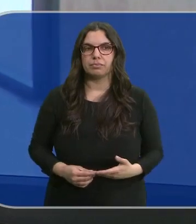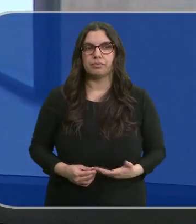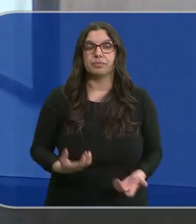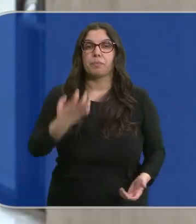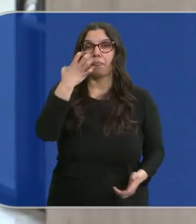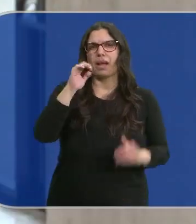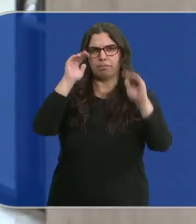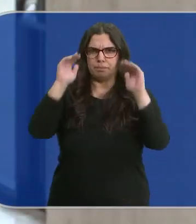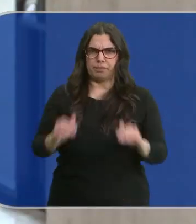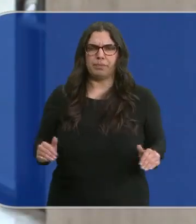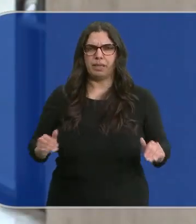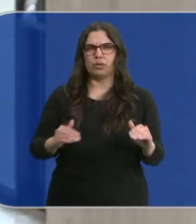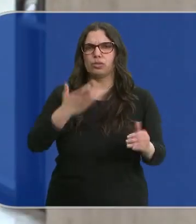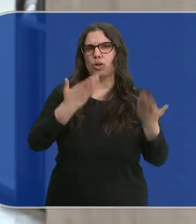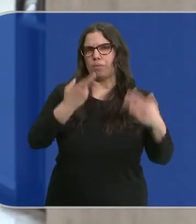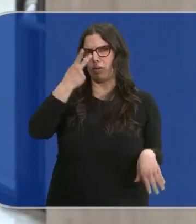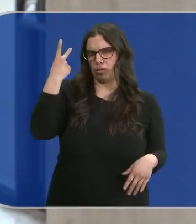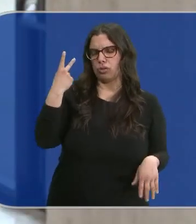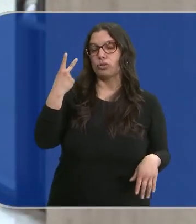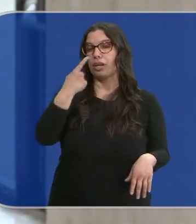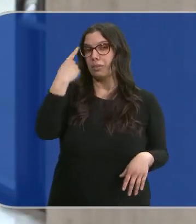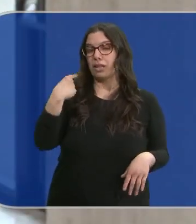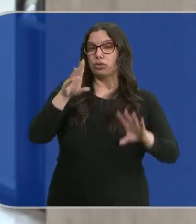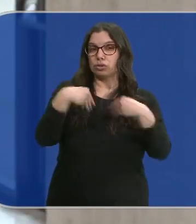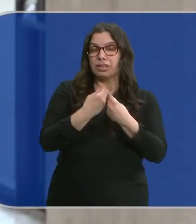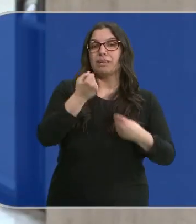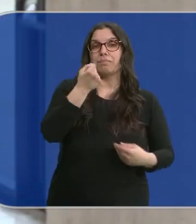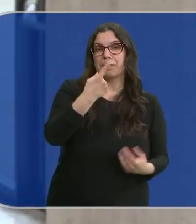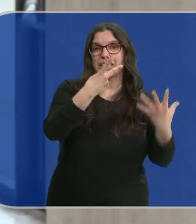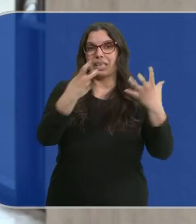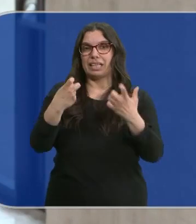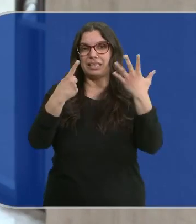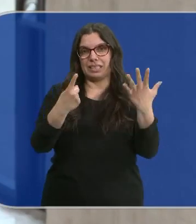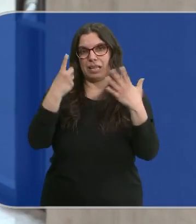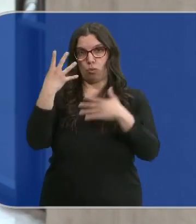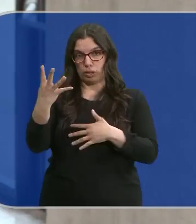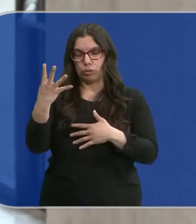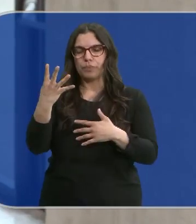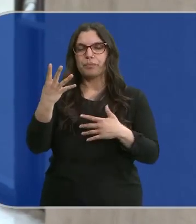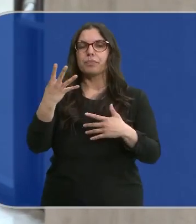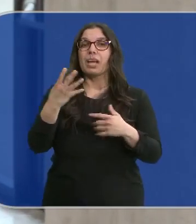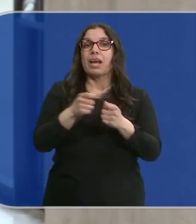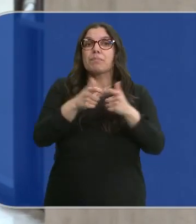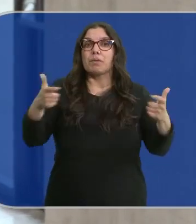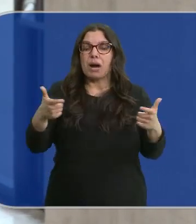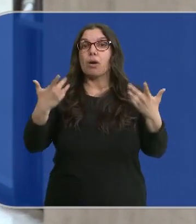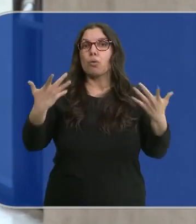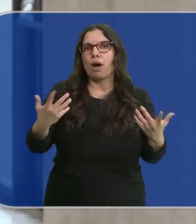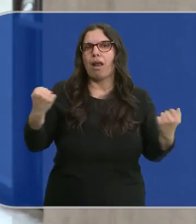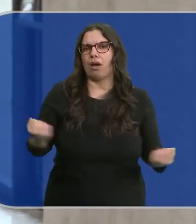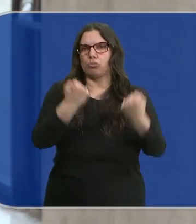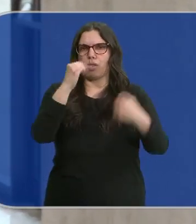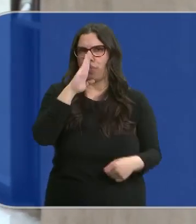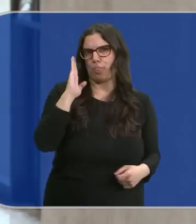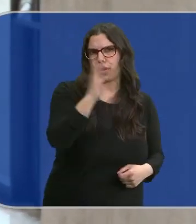Las quejas han bajado, son menos que en 2022, concretamente 1.774, pero lo que sí han aumentado son las actuaciones